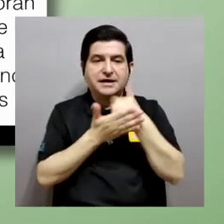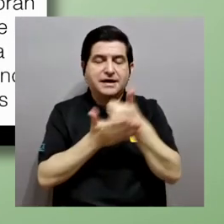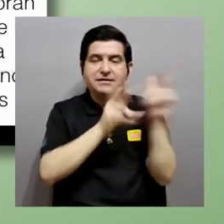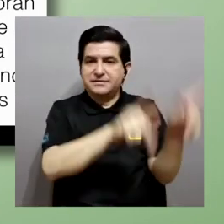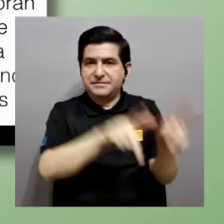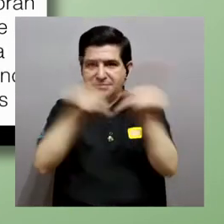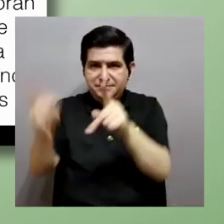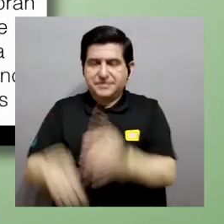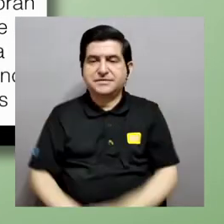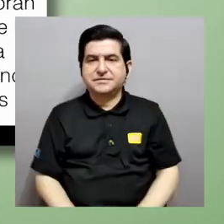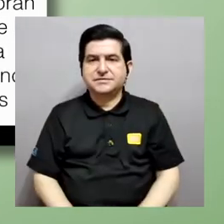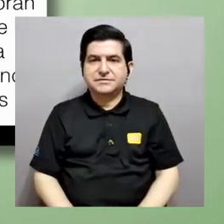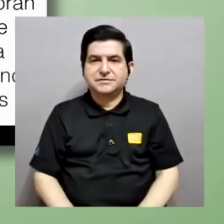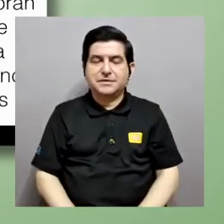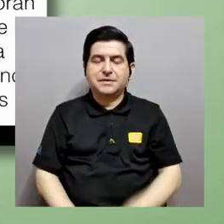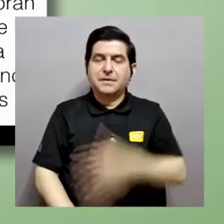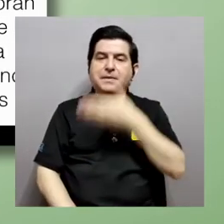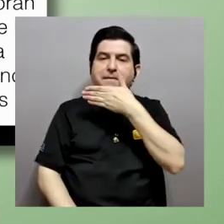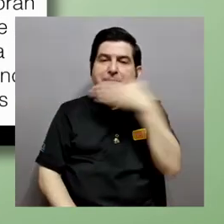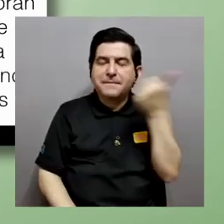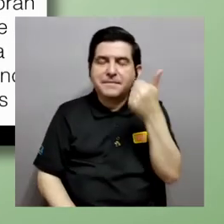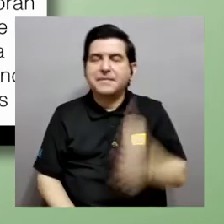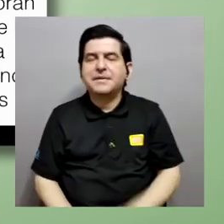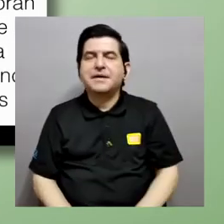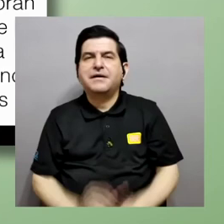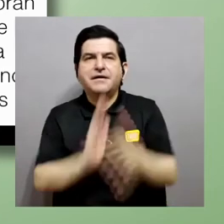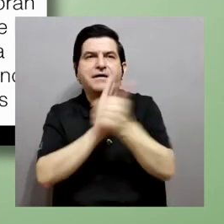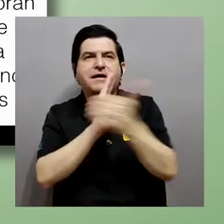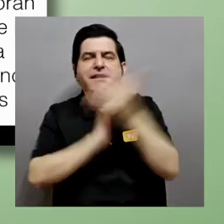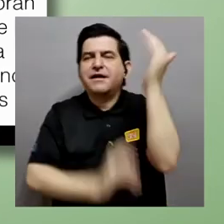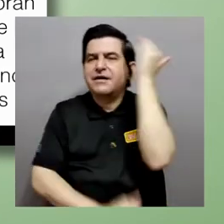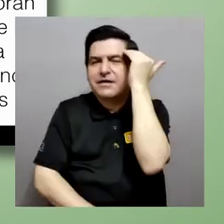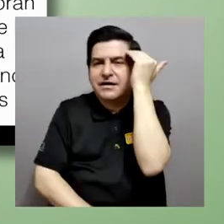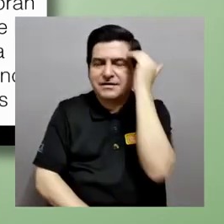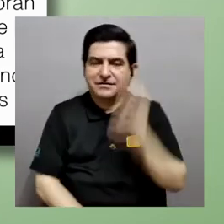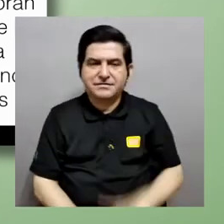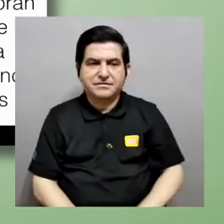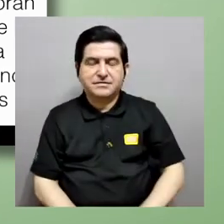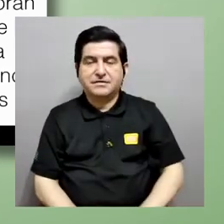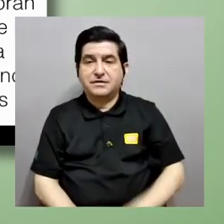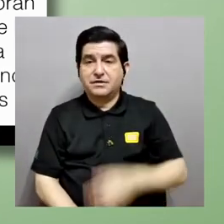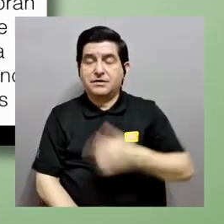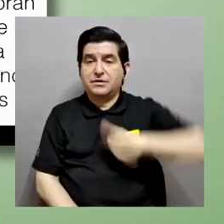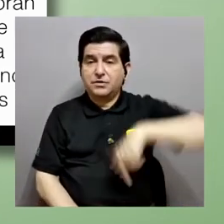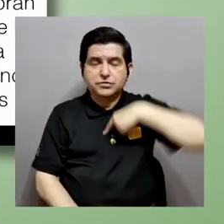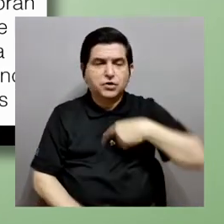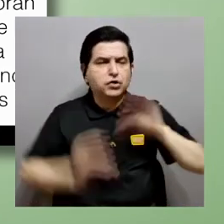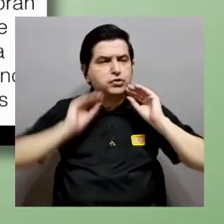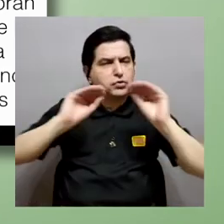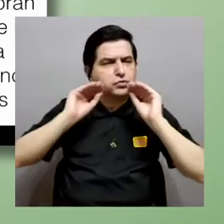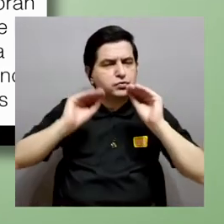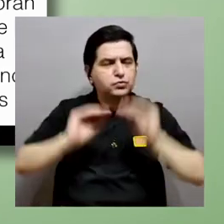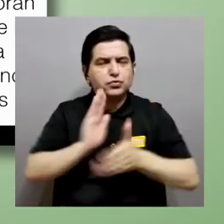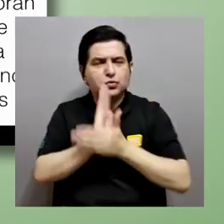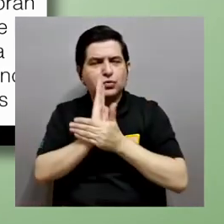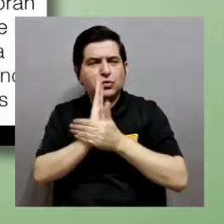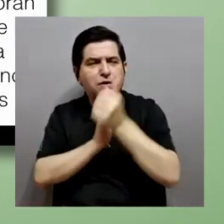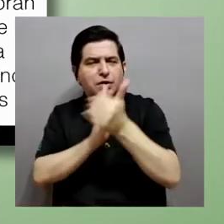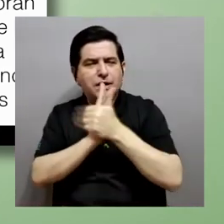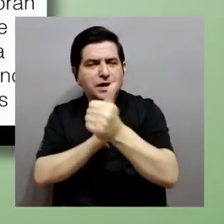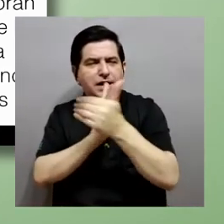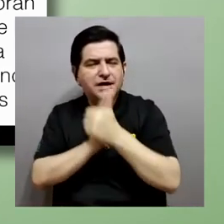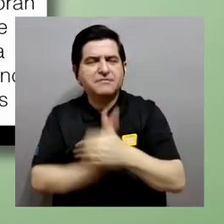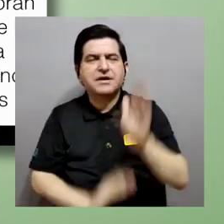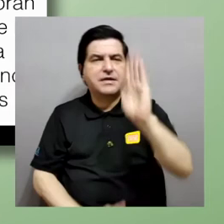ayudan a las personas a mejorar sus habilidades cognitivas les enseñamos cómo explorar y desarrollar el potencial